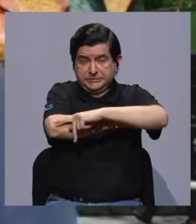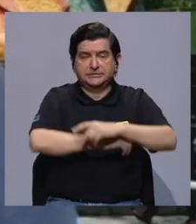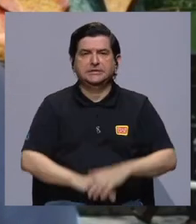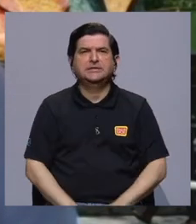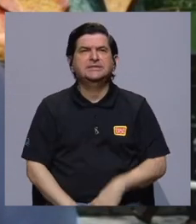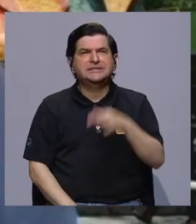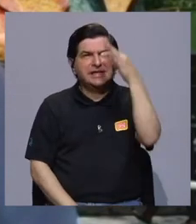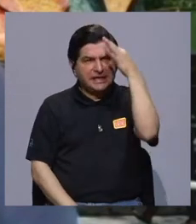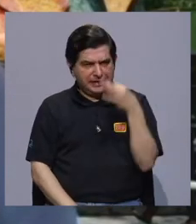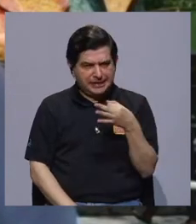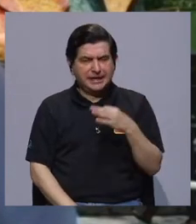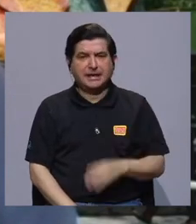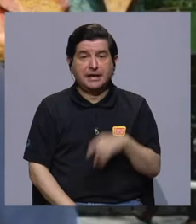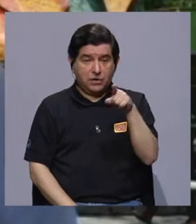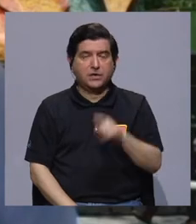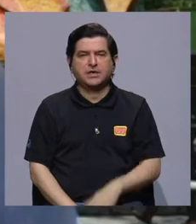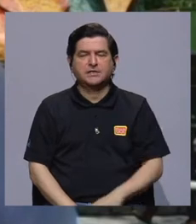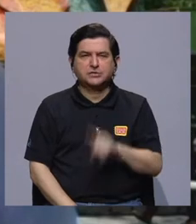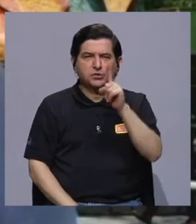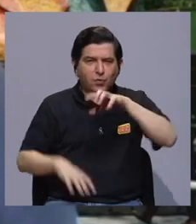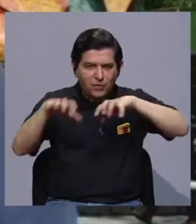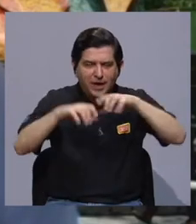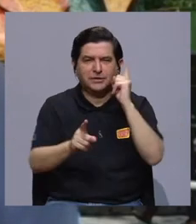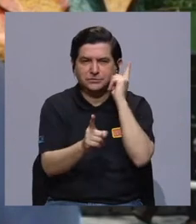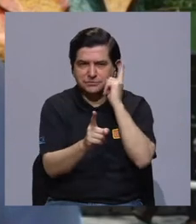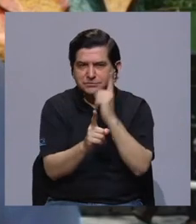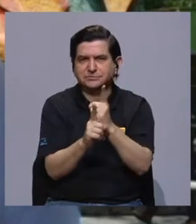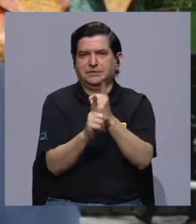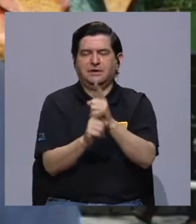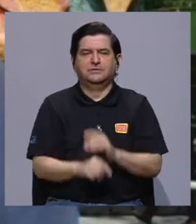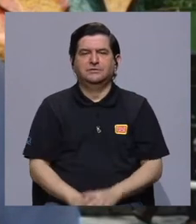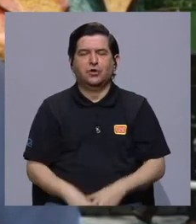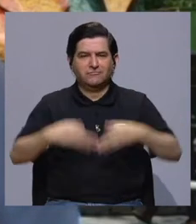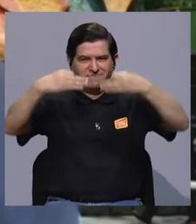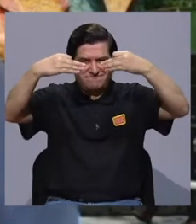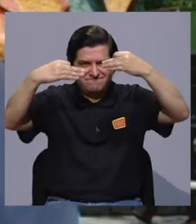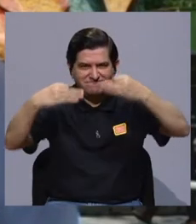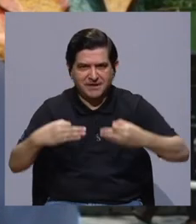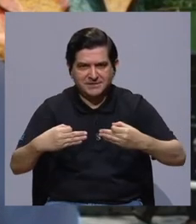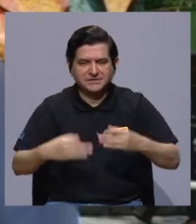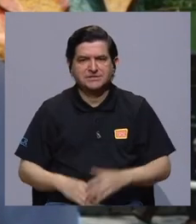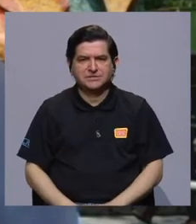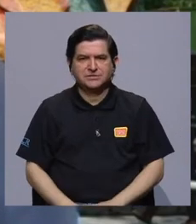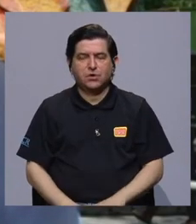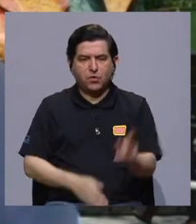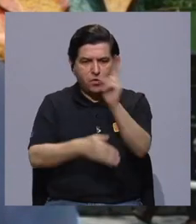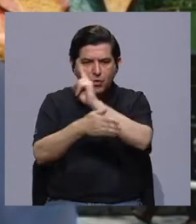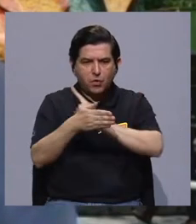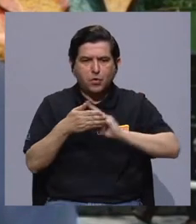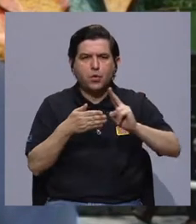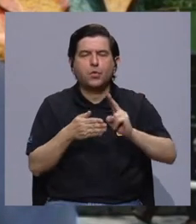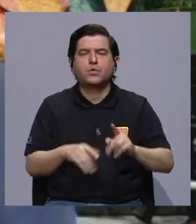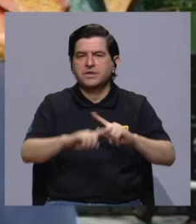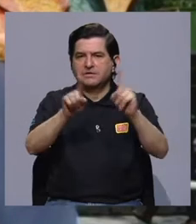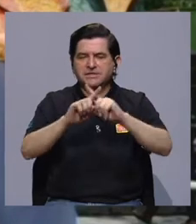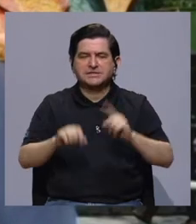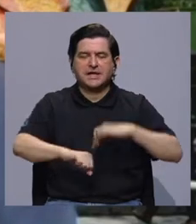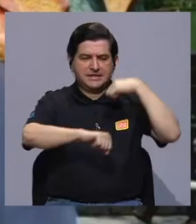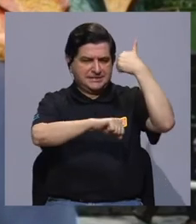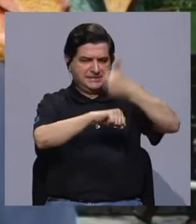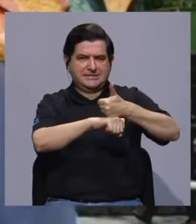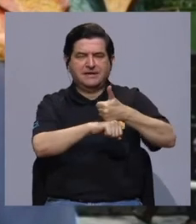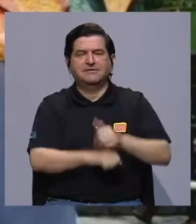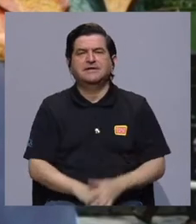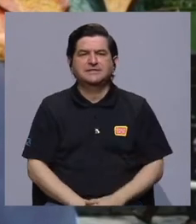país y creo que es un gran acierto que como decisión tomaron las universidades de